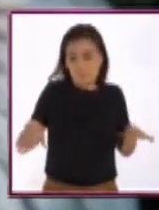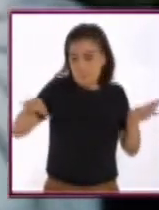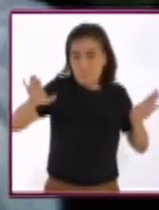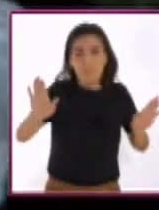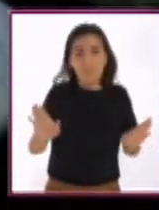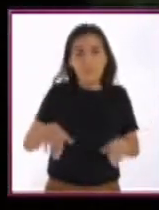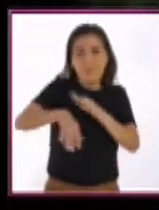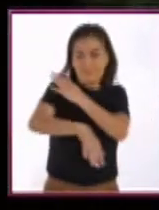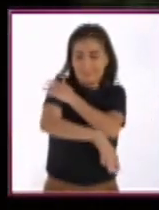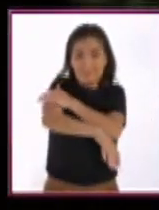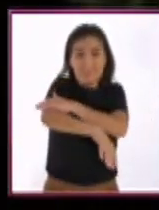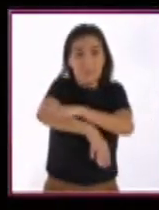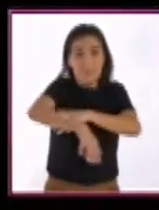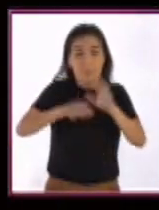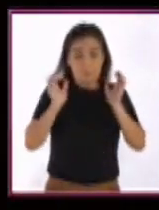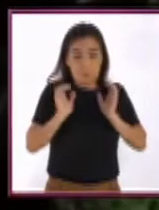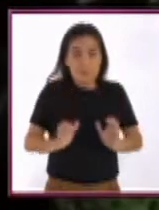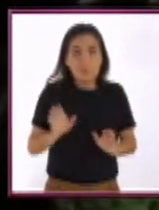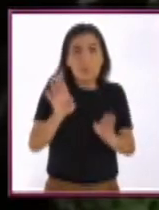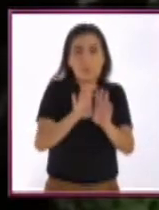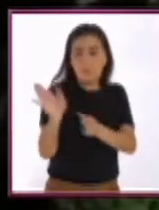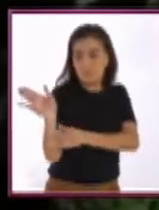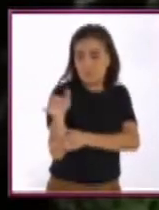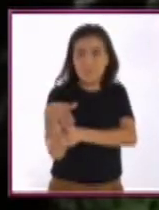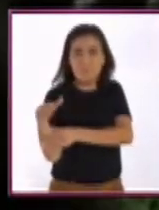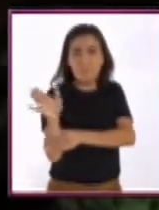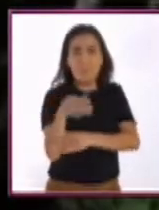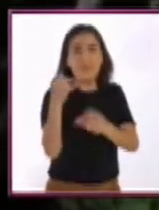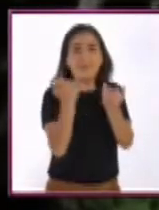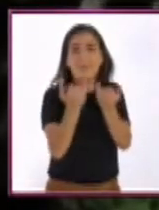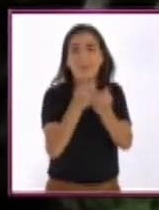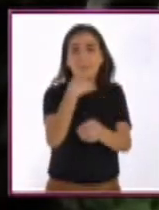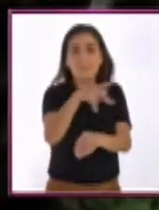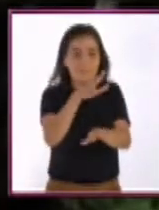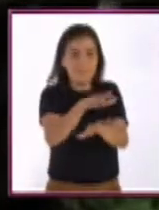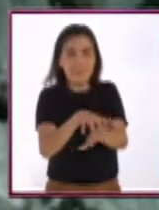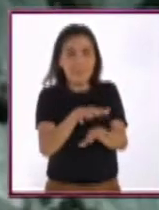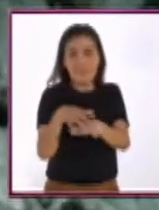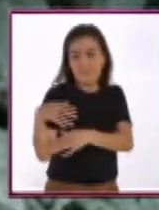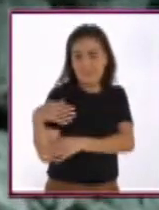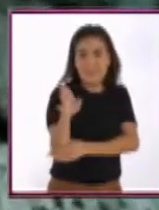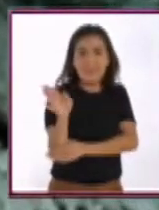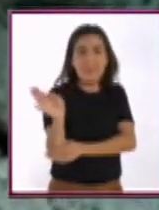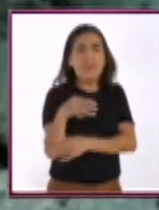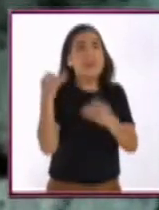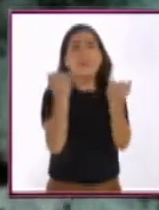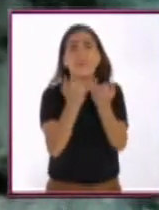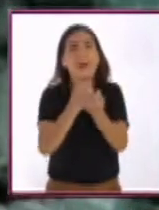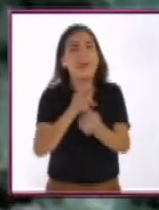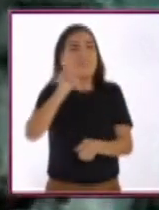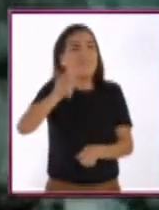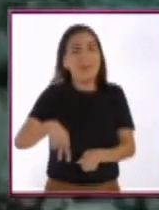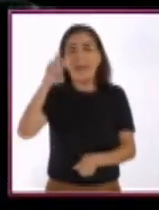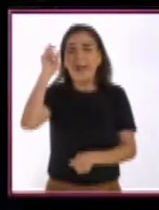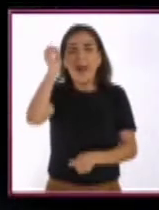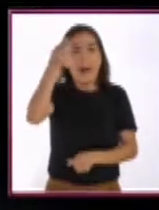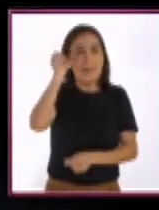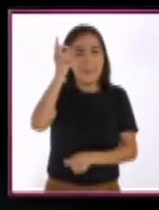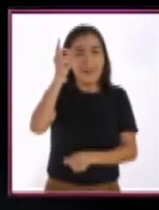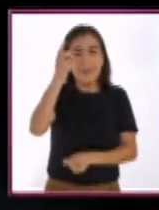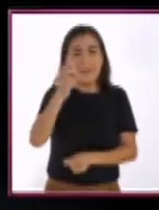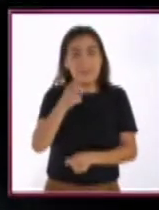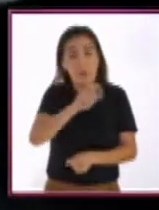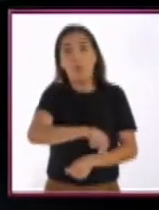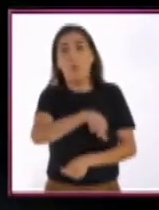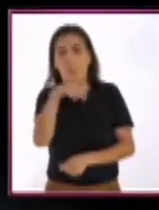Sus pares de aletas lobuladas, que se extienden desde su cuerpo hacia afuera como si fueran patas, se mueven de forma alternada como las de un caballo